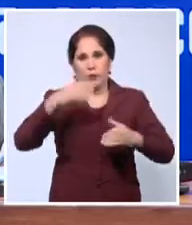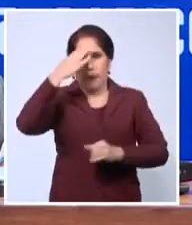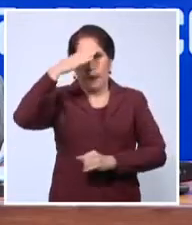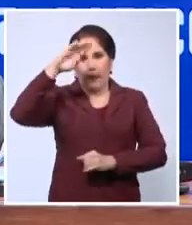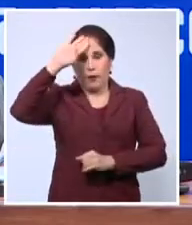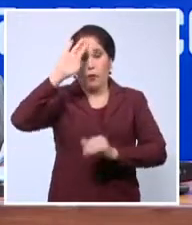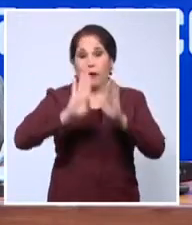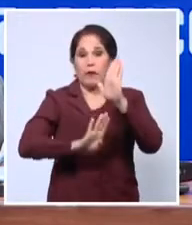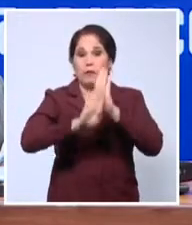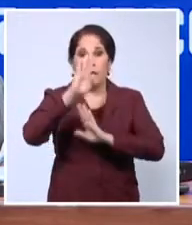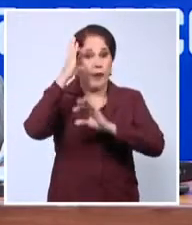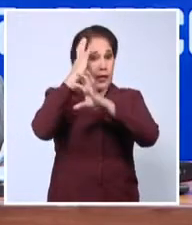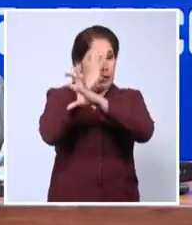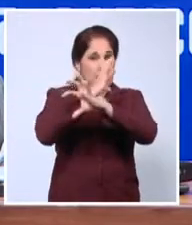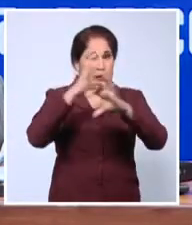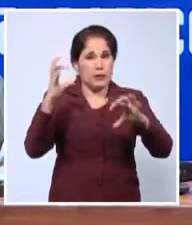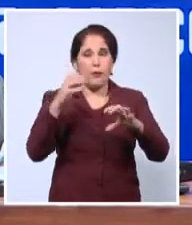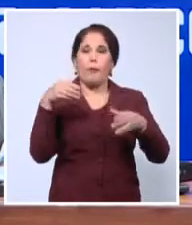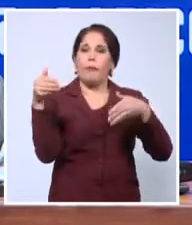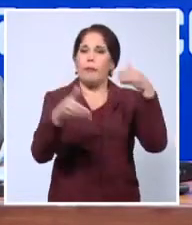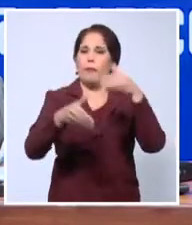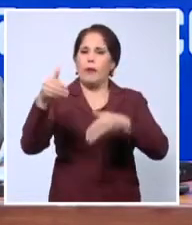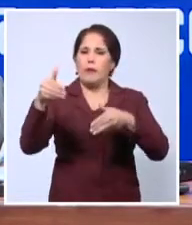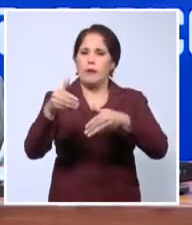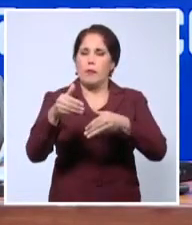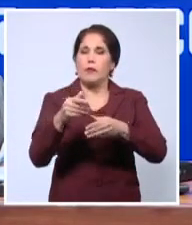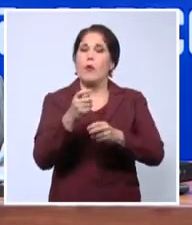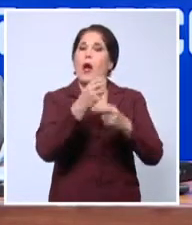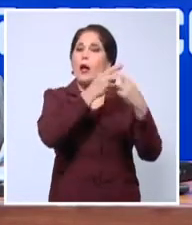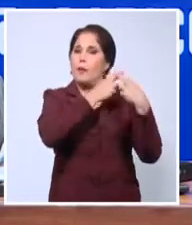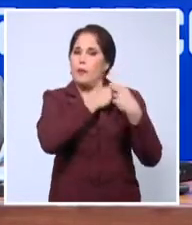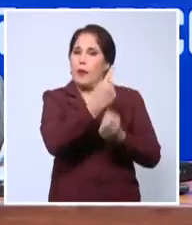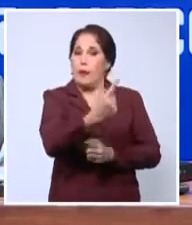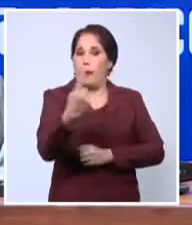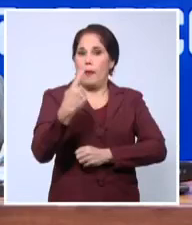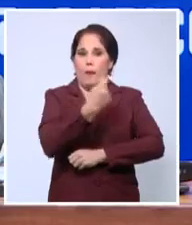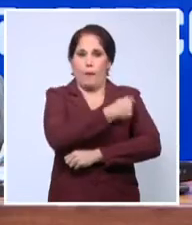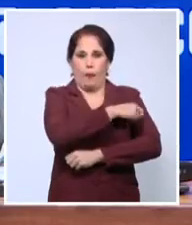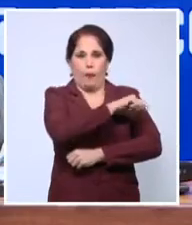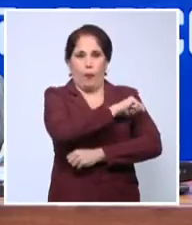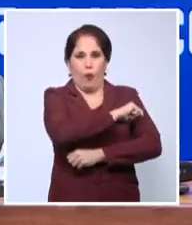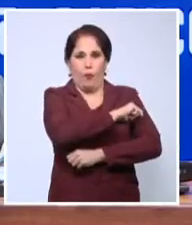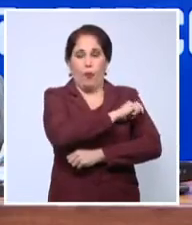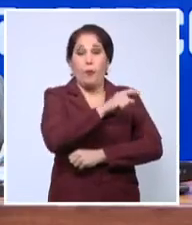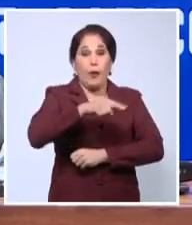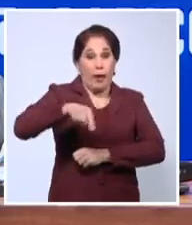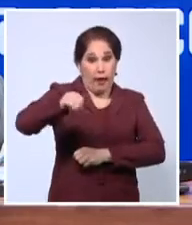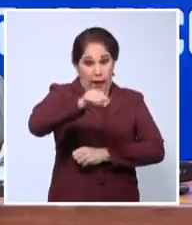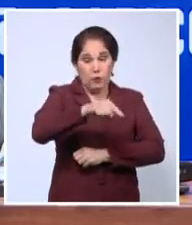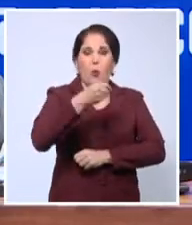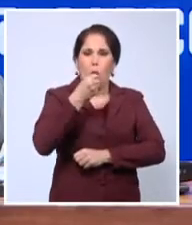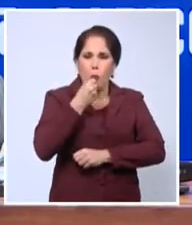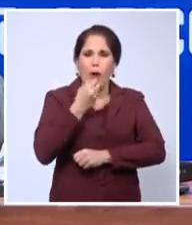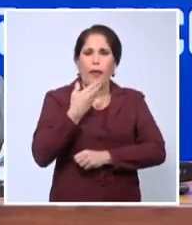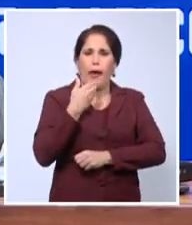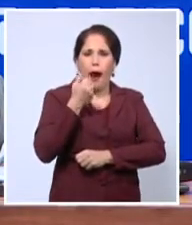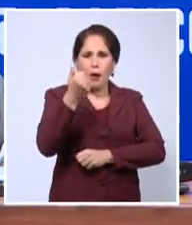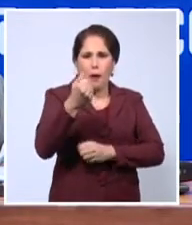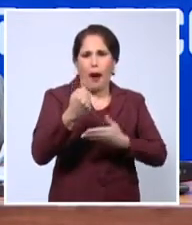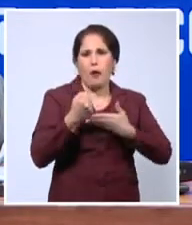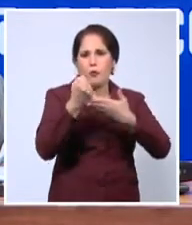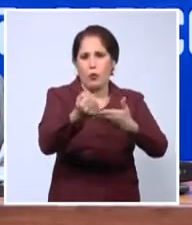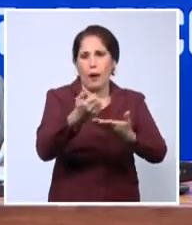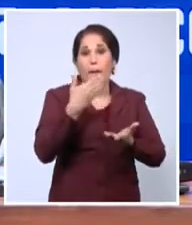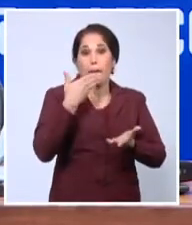del desarrollo científico y la participación responsable del pueblo, todo lo cual nos permitió crear y aplicar